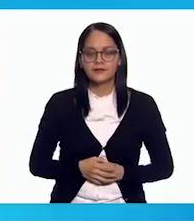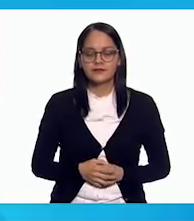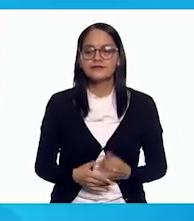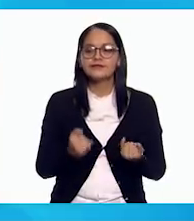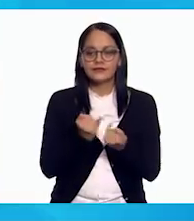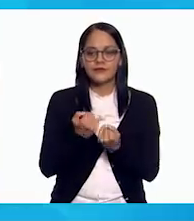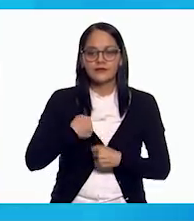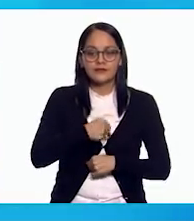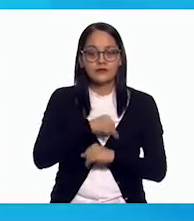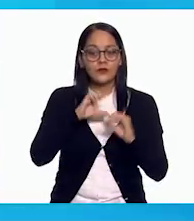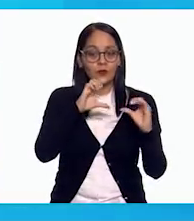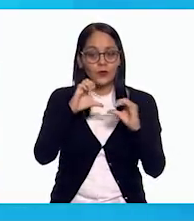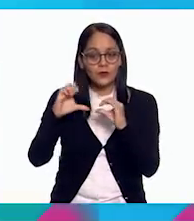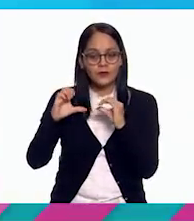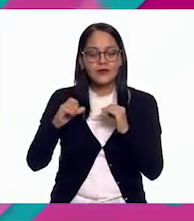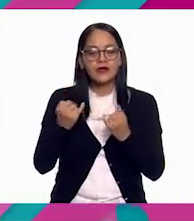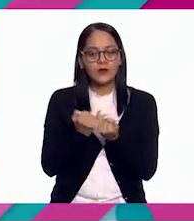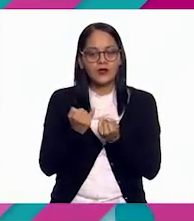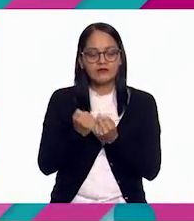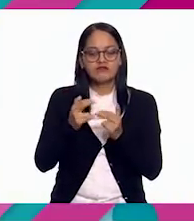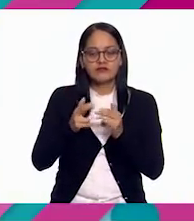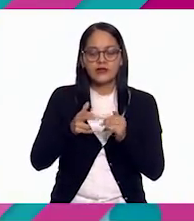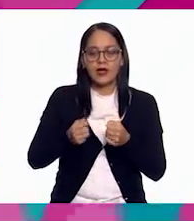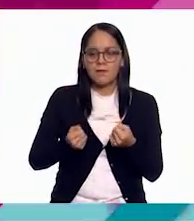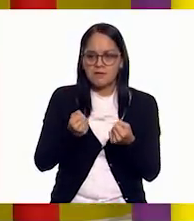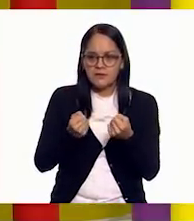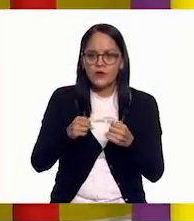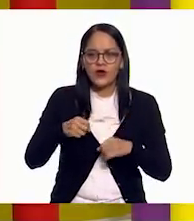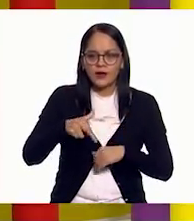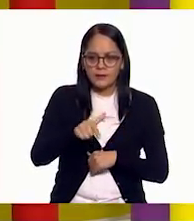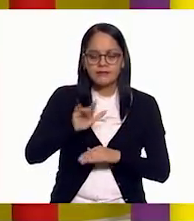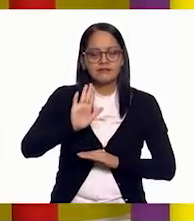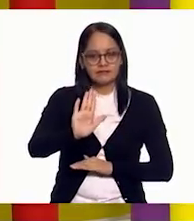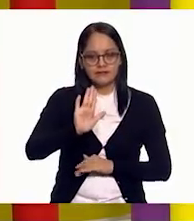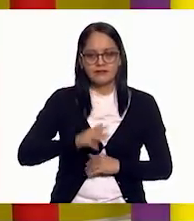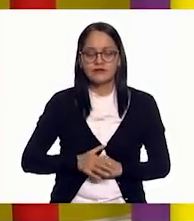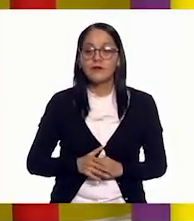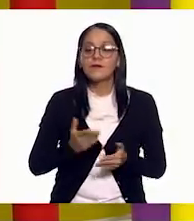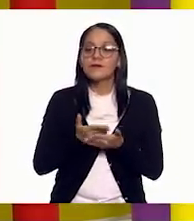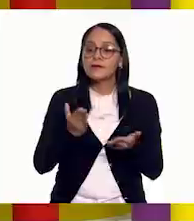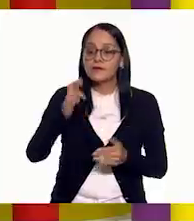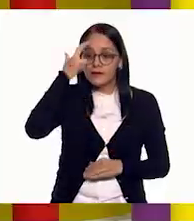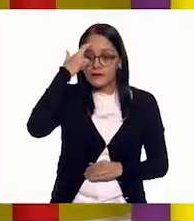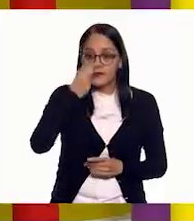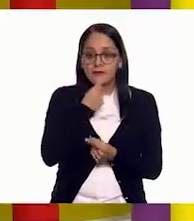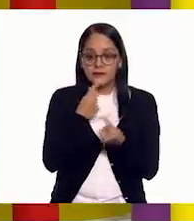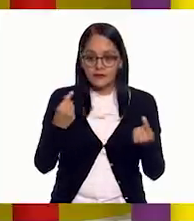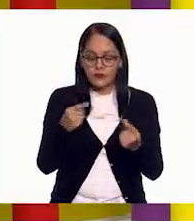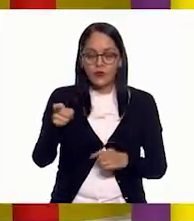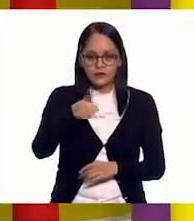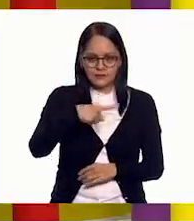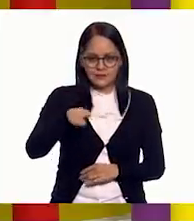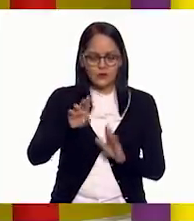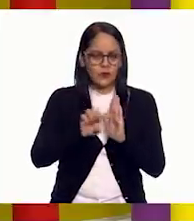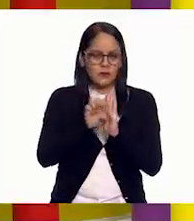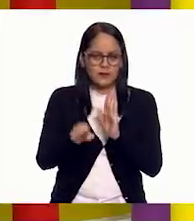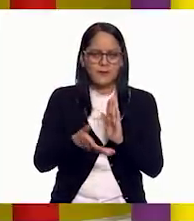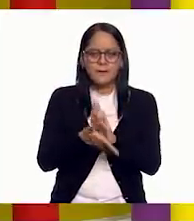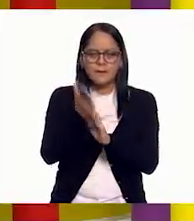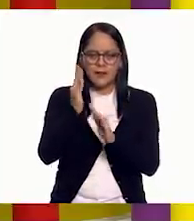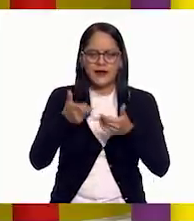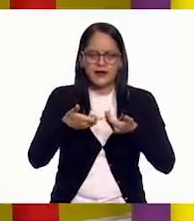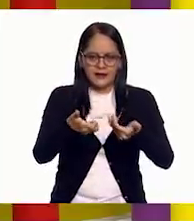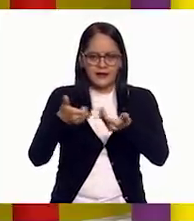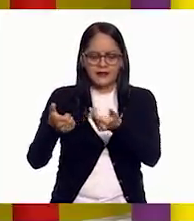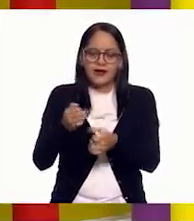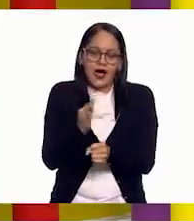completamente, claro. Muy bien. Ahora, recordemos, chicos y chicas, fíjense muy bien. Ustedes cuando salgan a la calle, yo sé